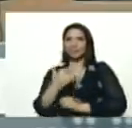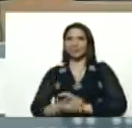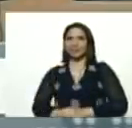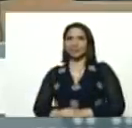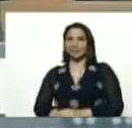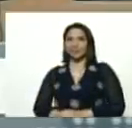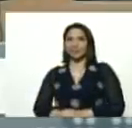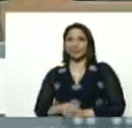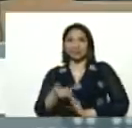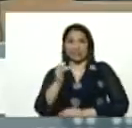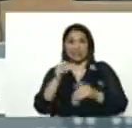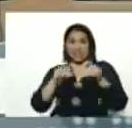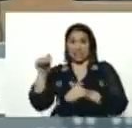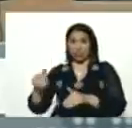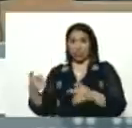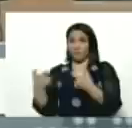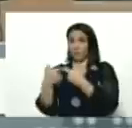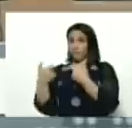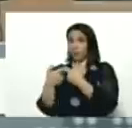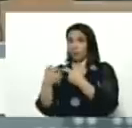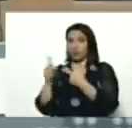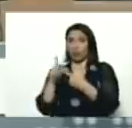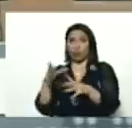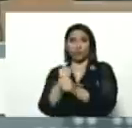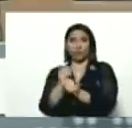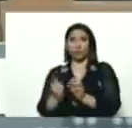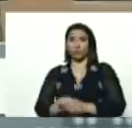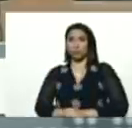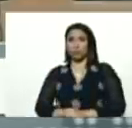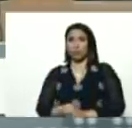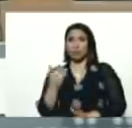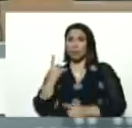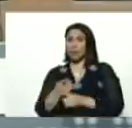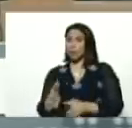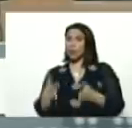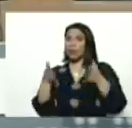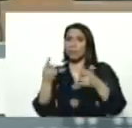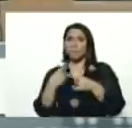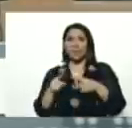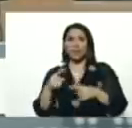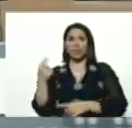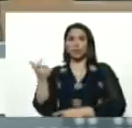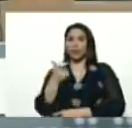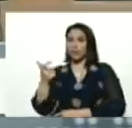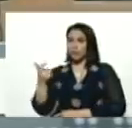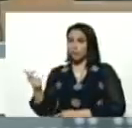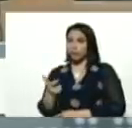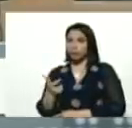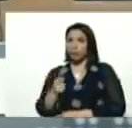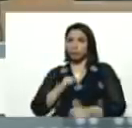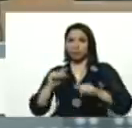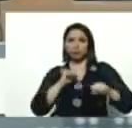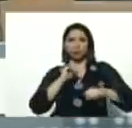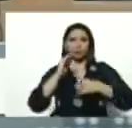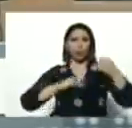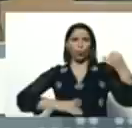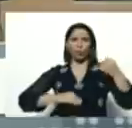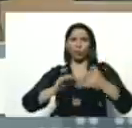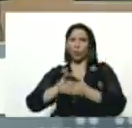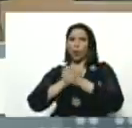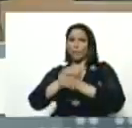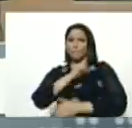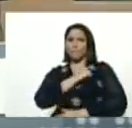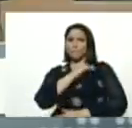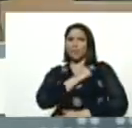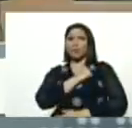estas elecciones, a estar reñidas, no nos confiemos, tenemos que ganar, pero hay que buscar, y movilizar, hasta el último compatriota, hasta el